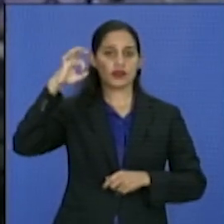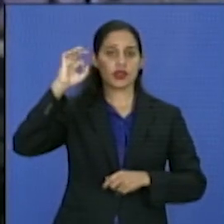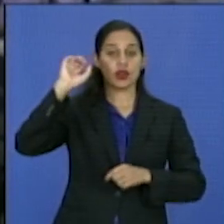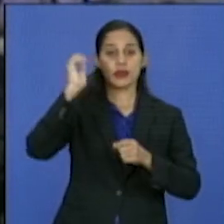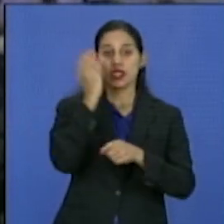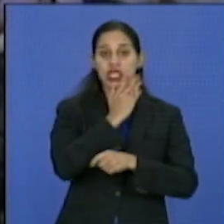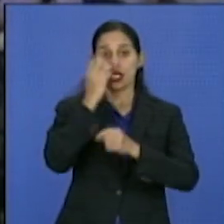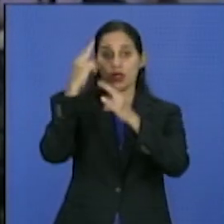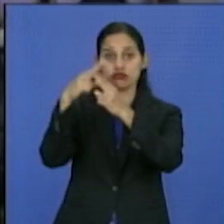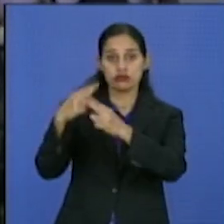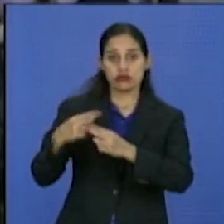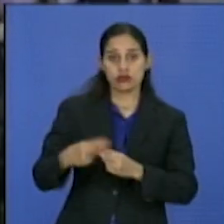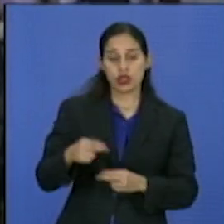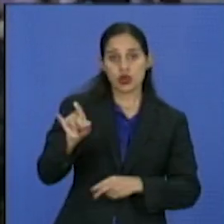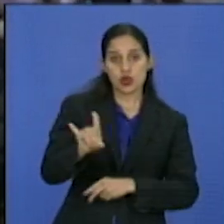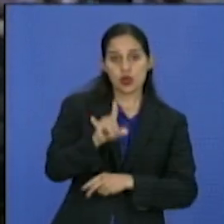nueve se han escenificado en nuestro país.